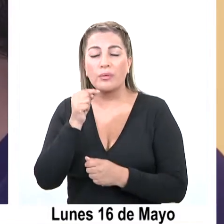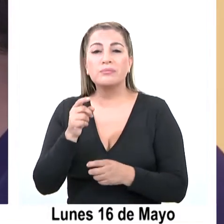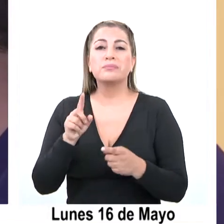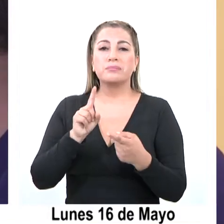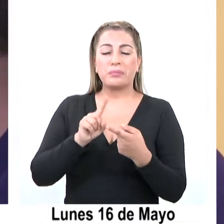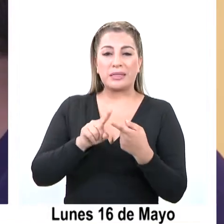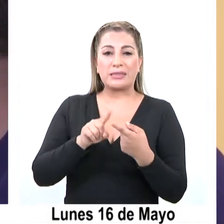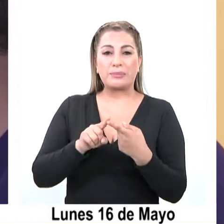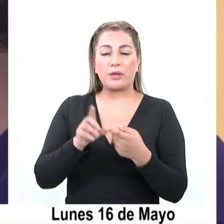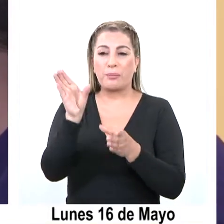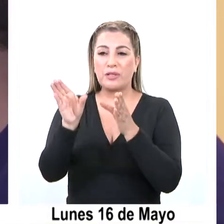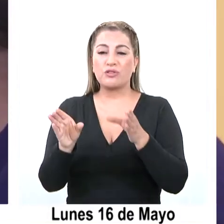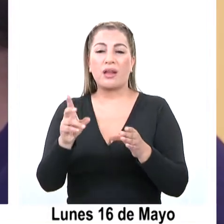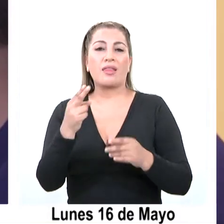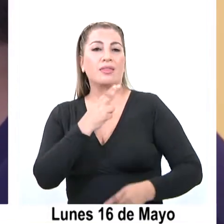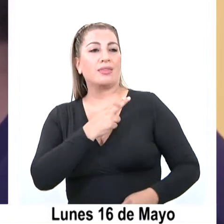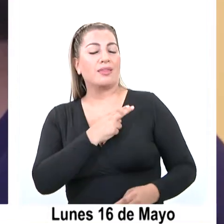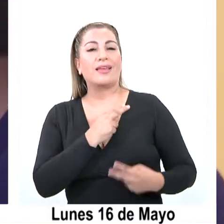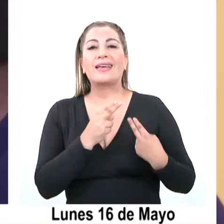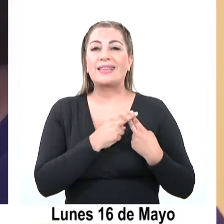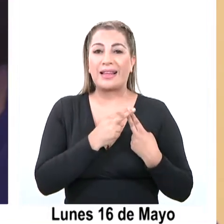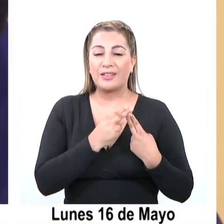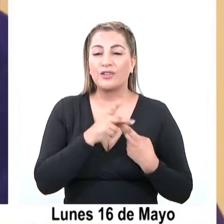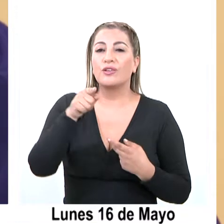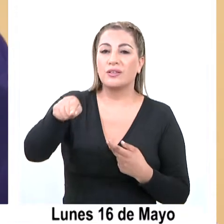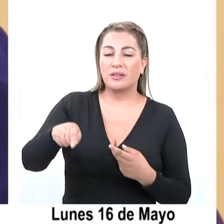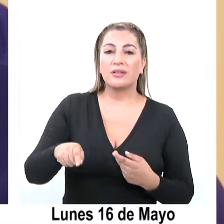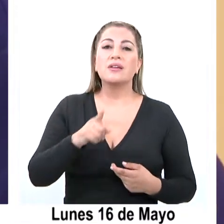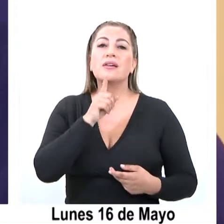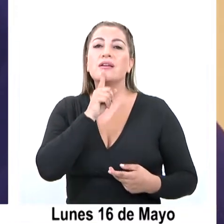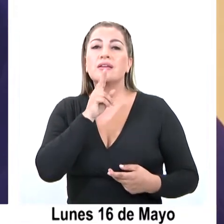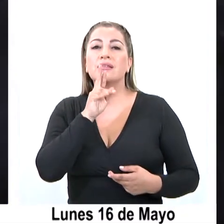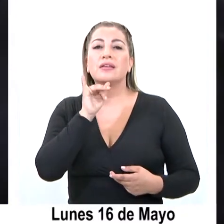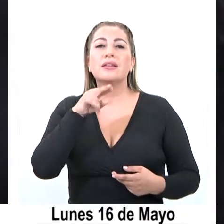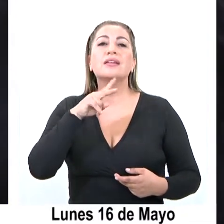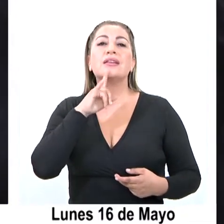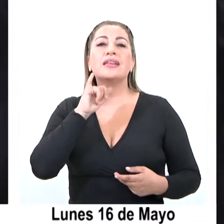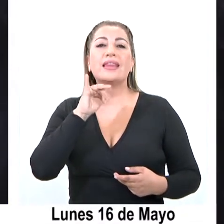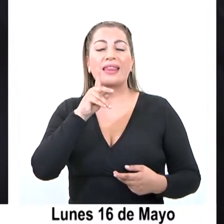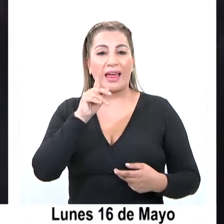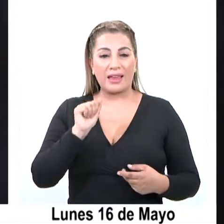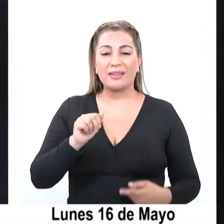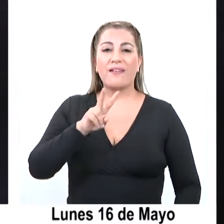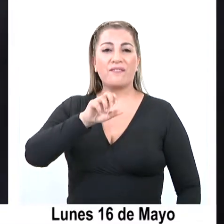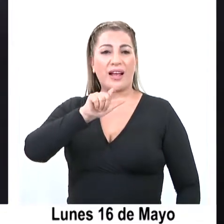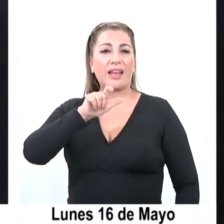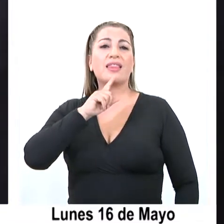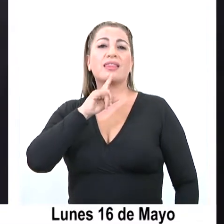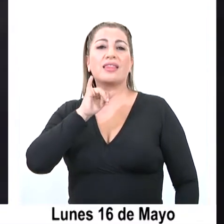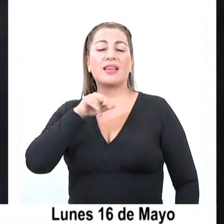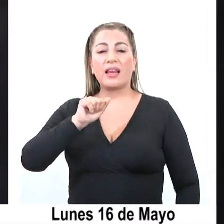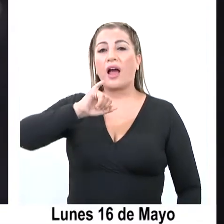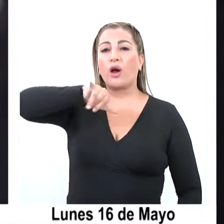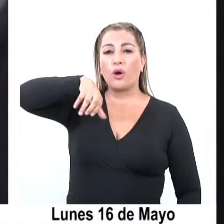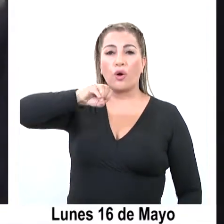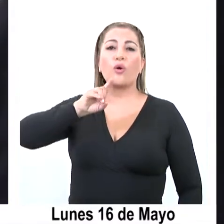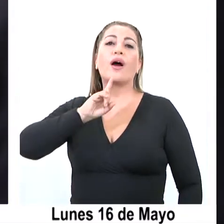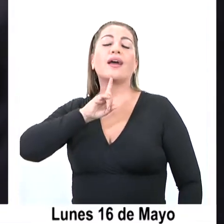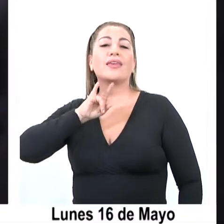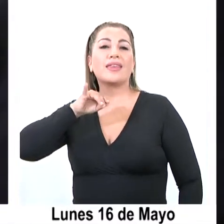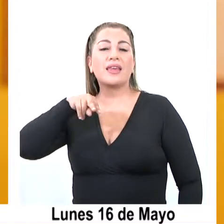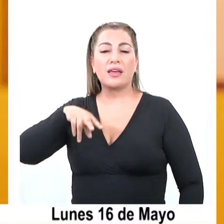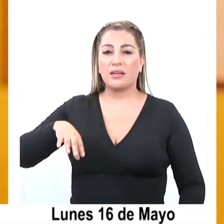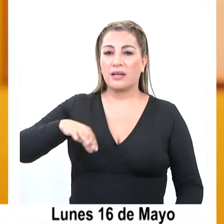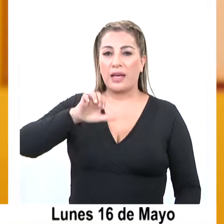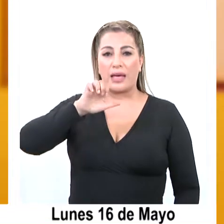usuarios de Teletón Iquique, Amir Méndez, Trinidad, Romero, Valentina, Hueicha, Joaquín Rifo, Emilio